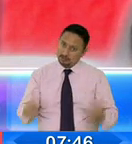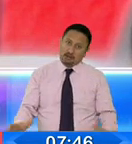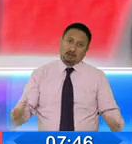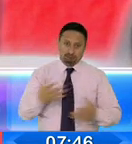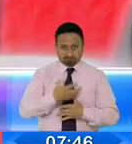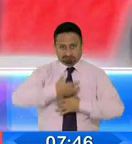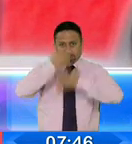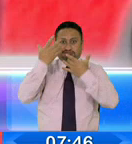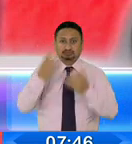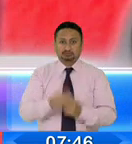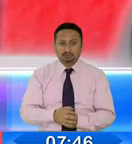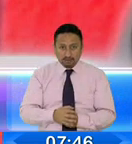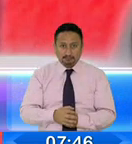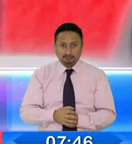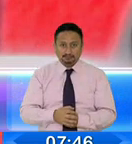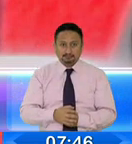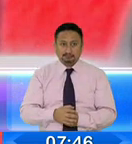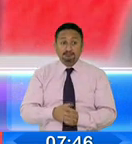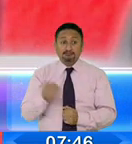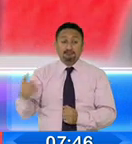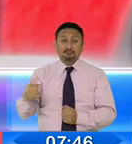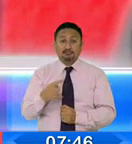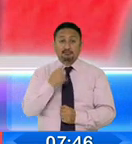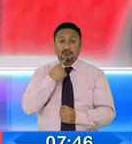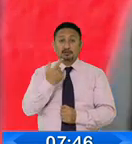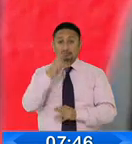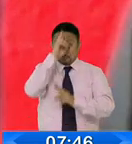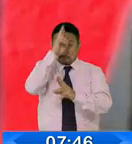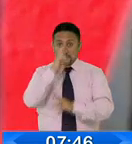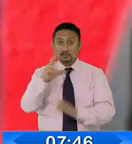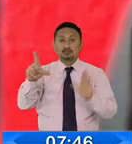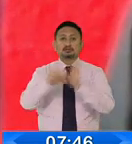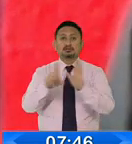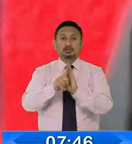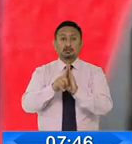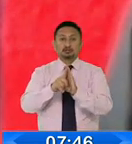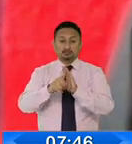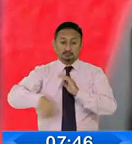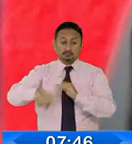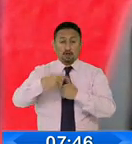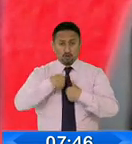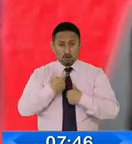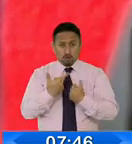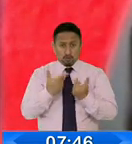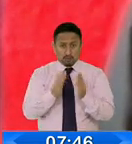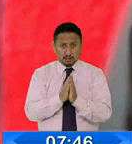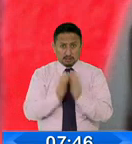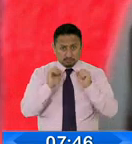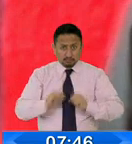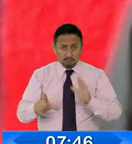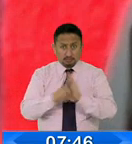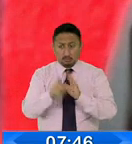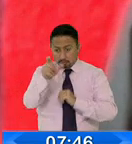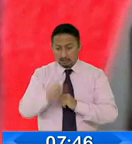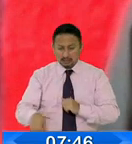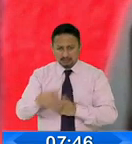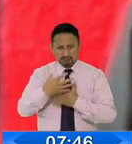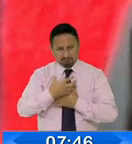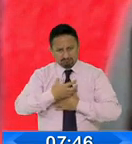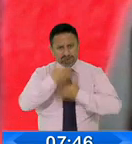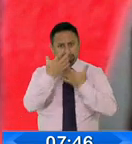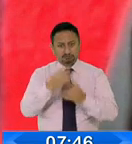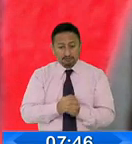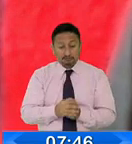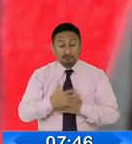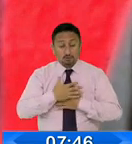se procede en ley, en derecho, a hacer lo que nosotros pedimos. La gente está extremadamente indignada. Yo